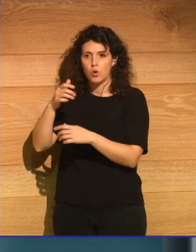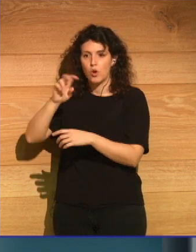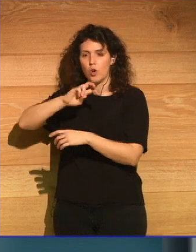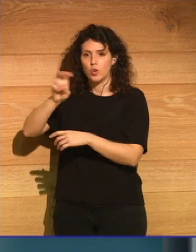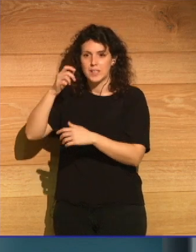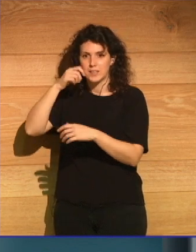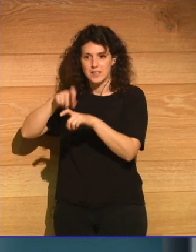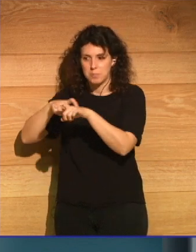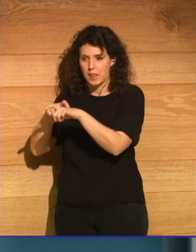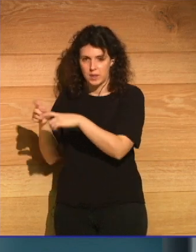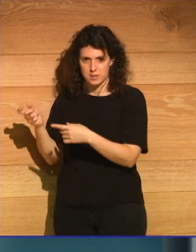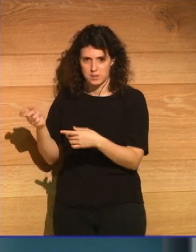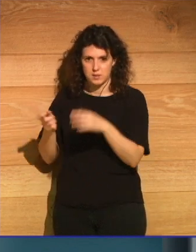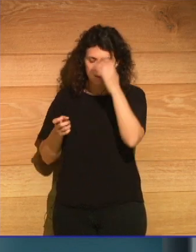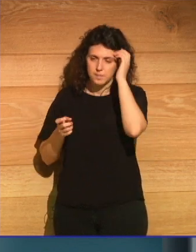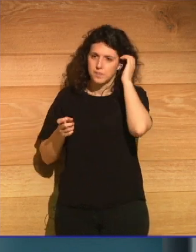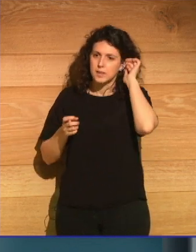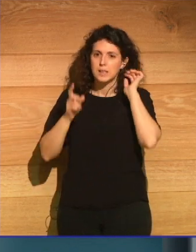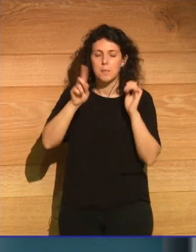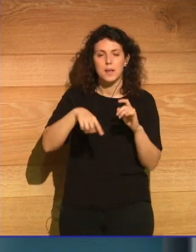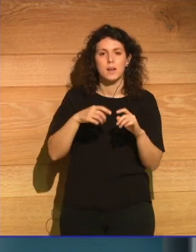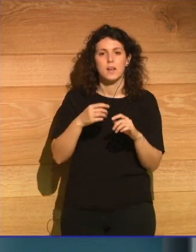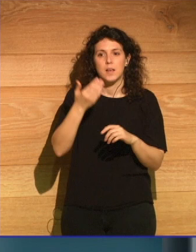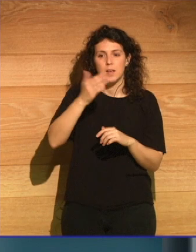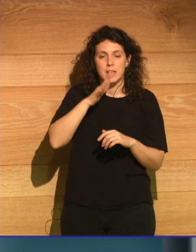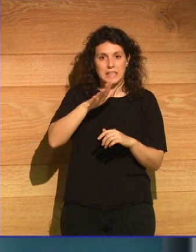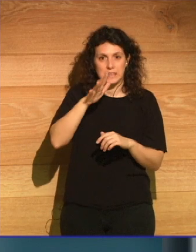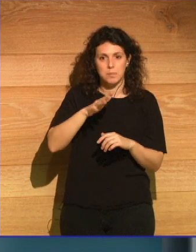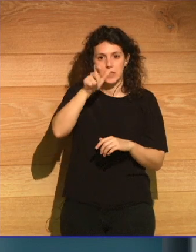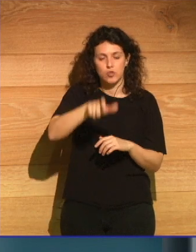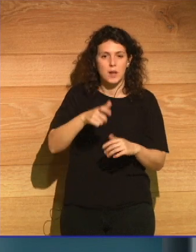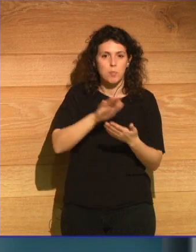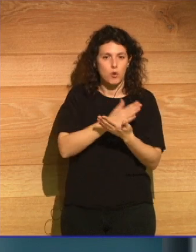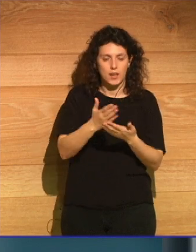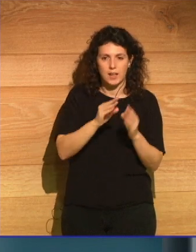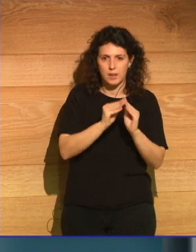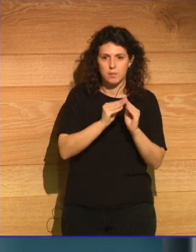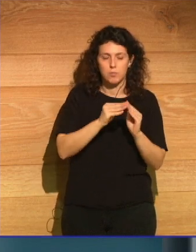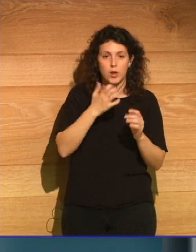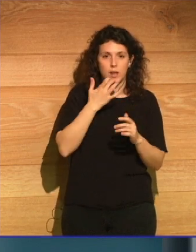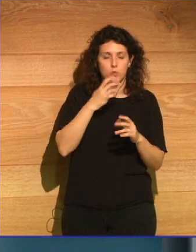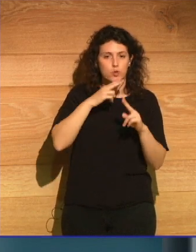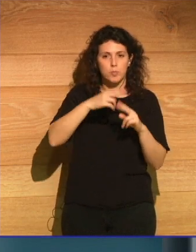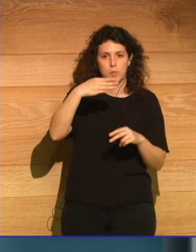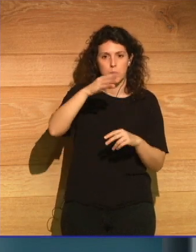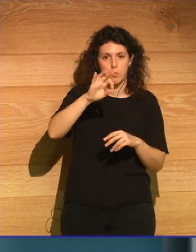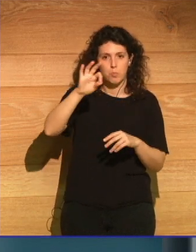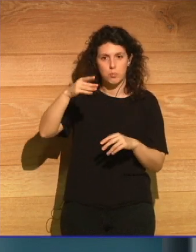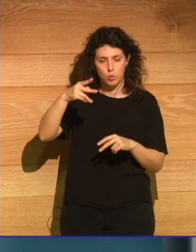curioso lo que están haciendo otros poetas con esto. Hay un poeta, por ejemplo, que se llama Christian Buck, que ha pasado